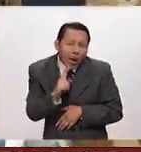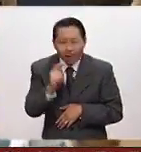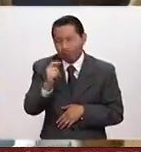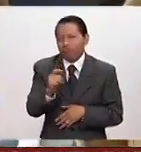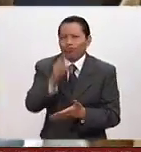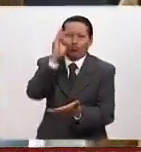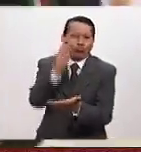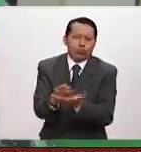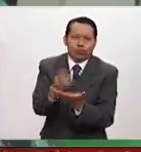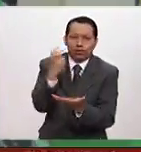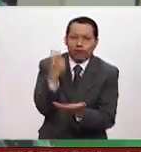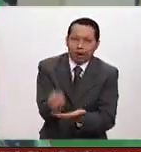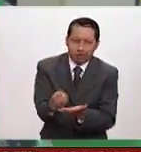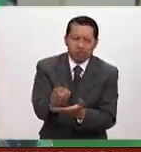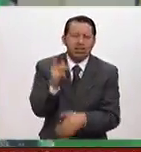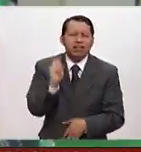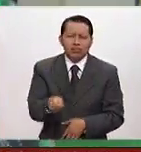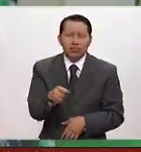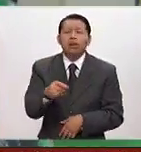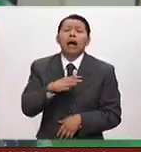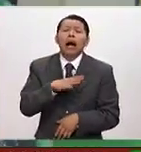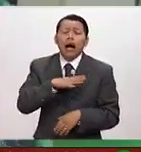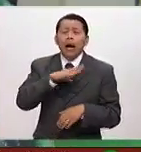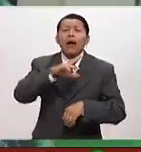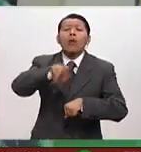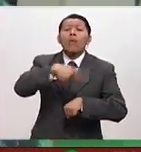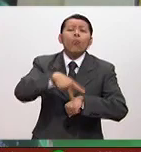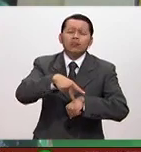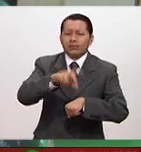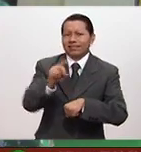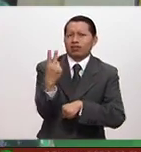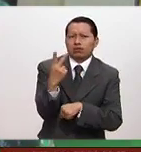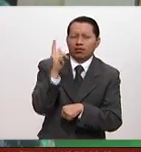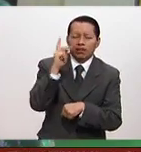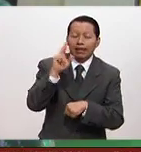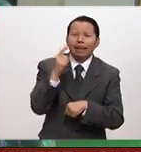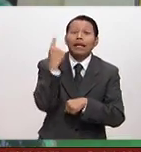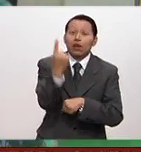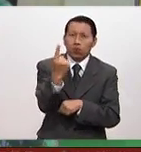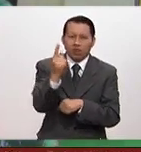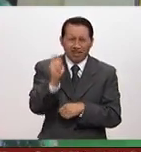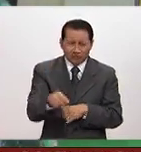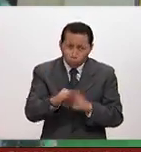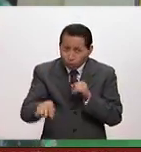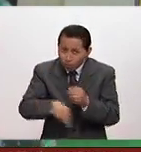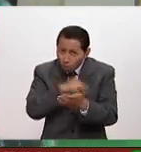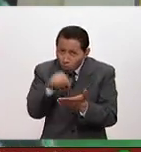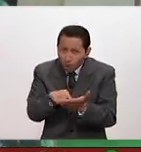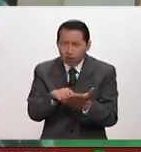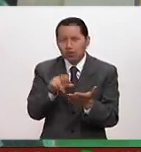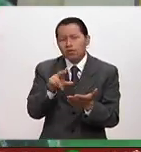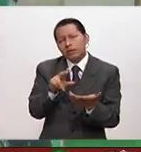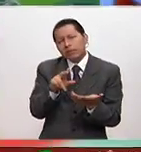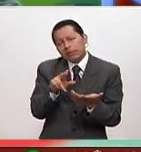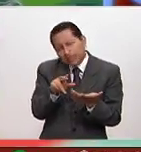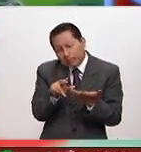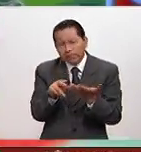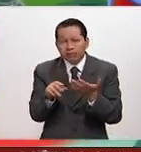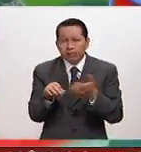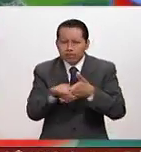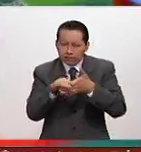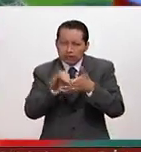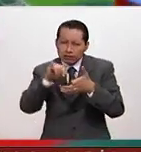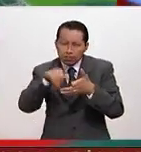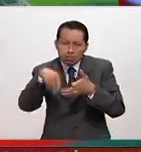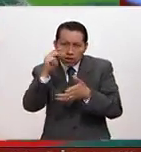se logra. Queda en la Plaza 31, que para algunos te pueden decir, es el último. Como en quedó en el 31, no es el último lugar, es de los últimos, sí. Pero con